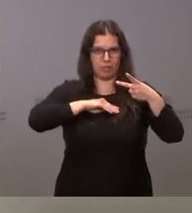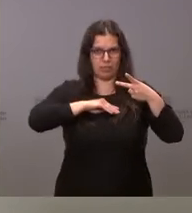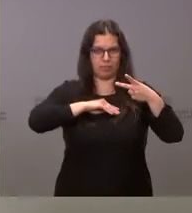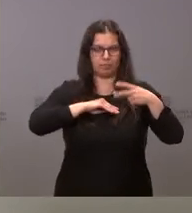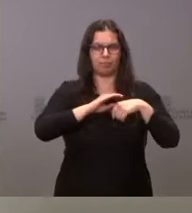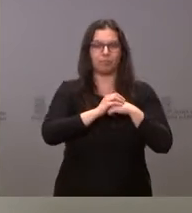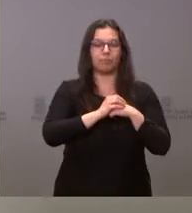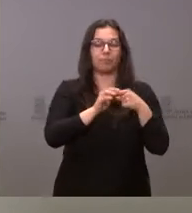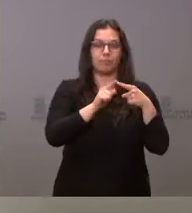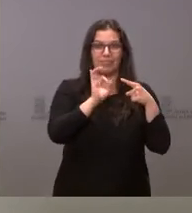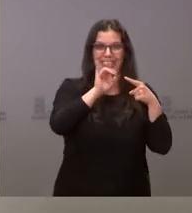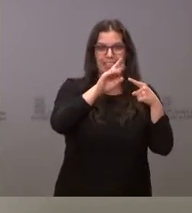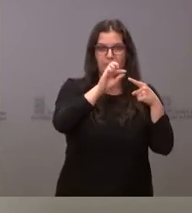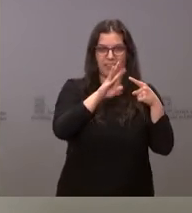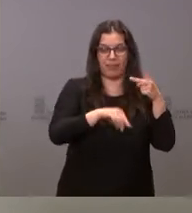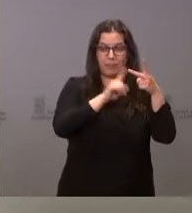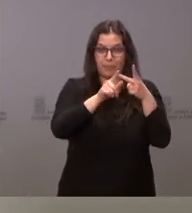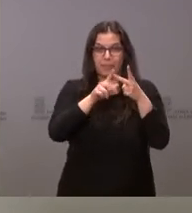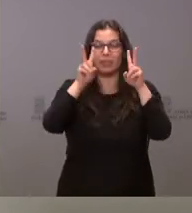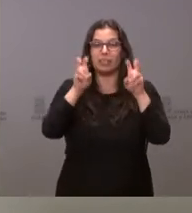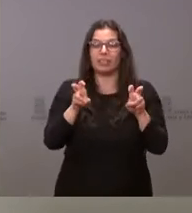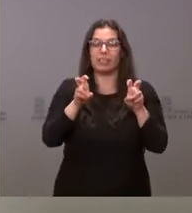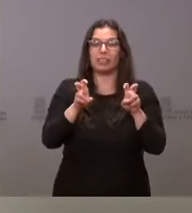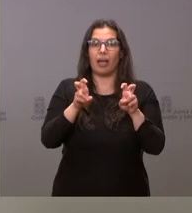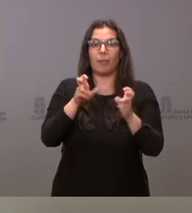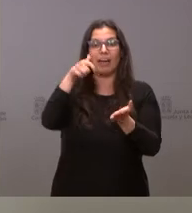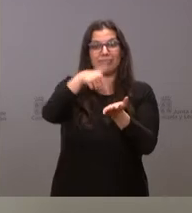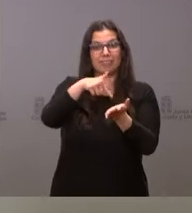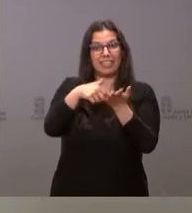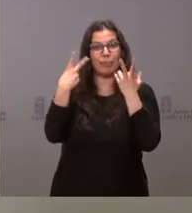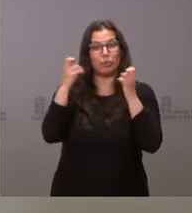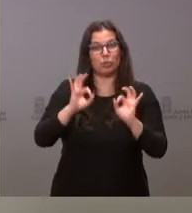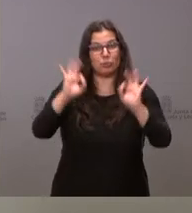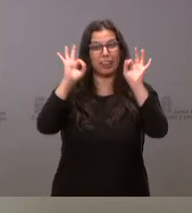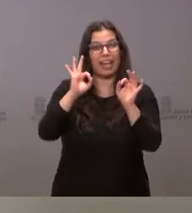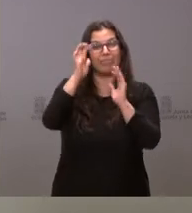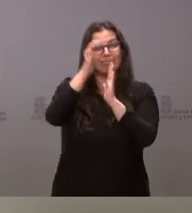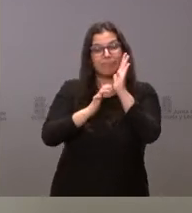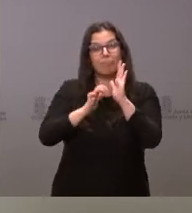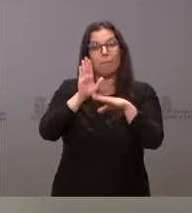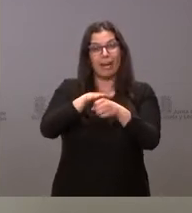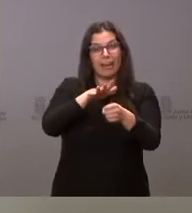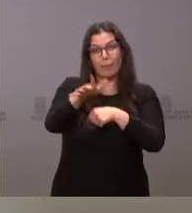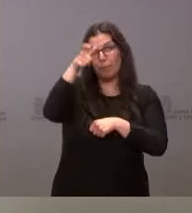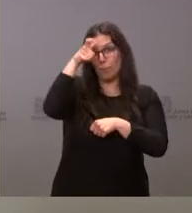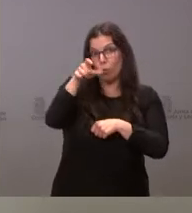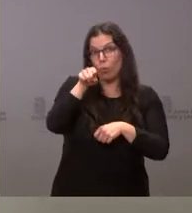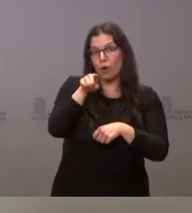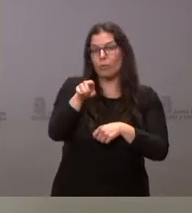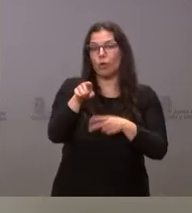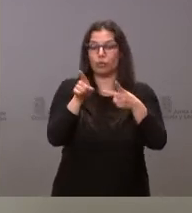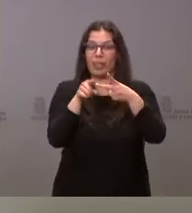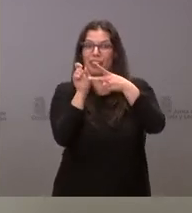tipo mínimo. Y por lo que respecta al ámbito de la reducción fiscal específica para el mundo rural, pues hay cinco